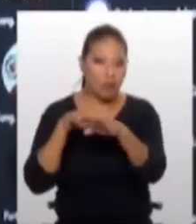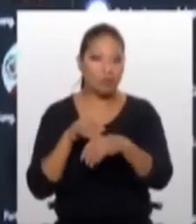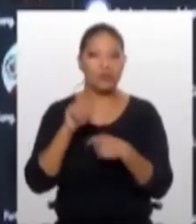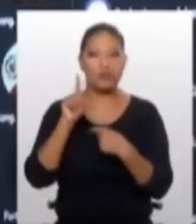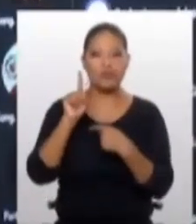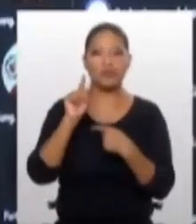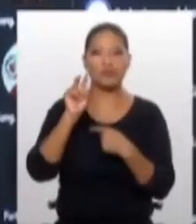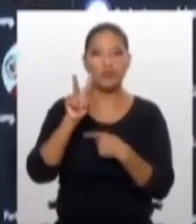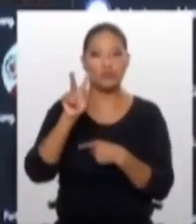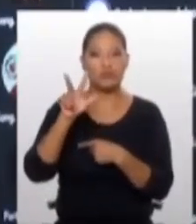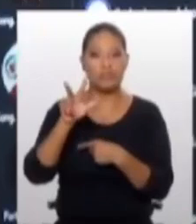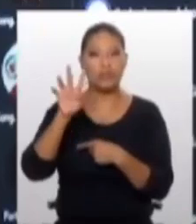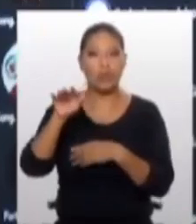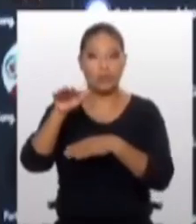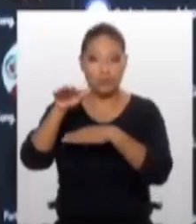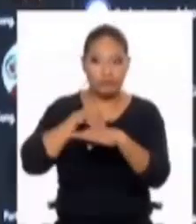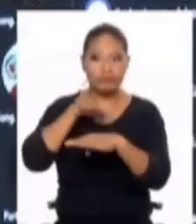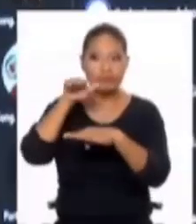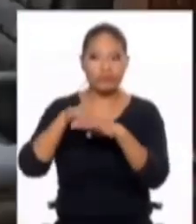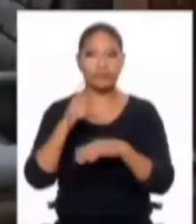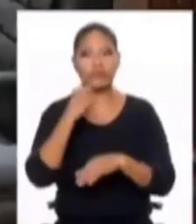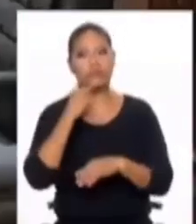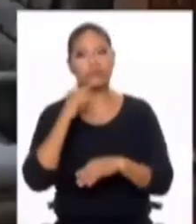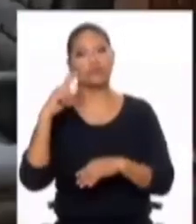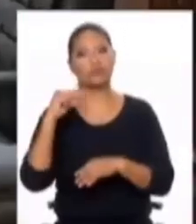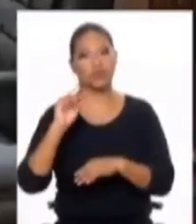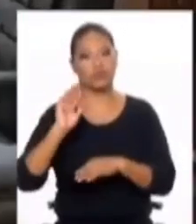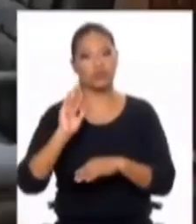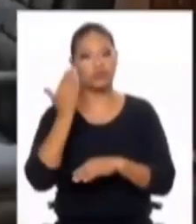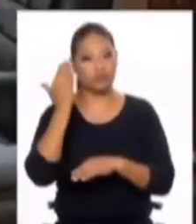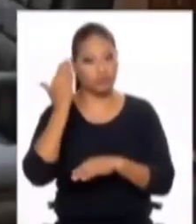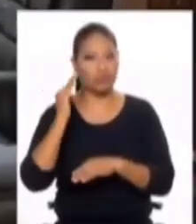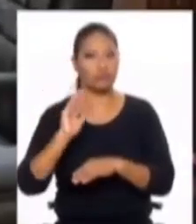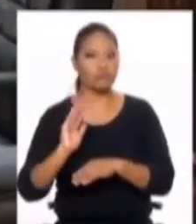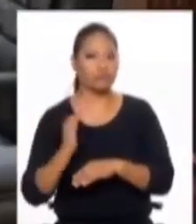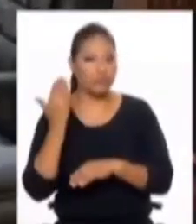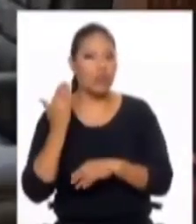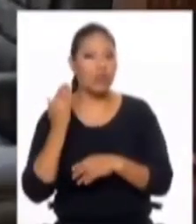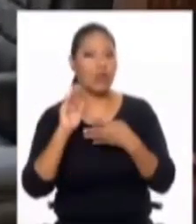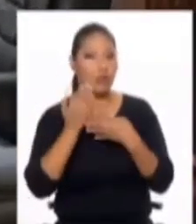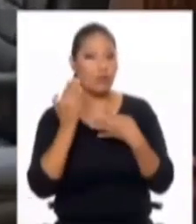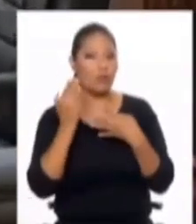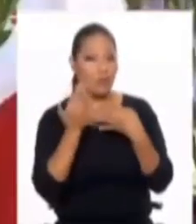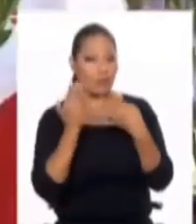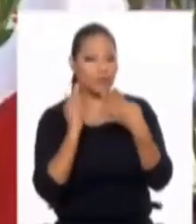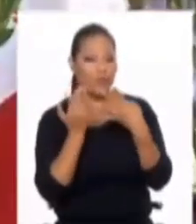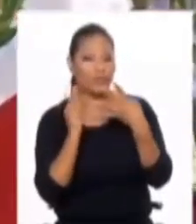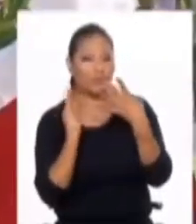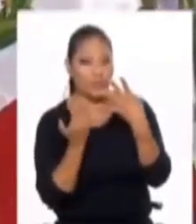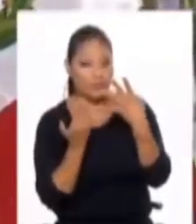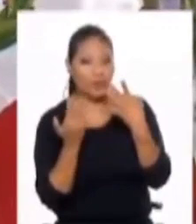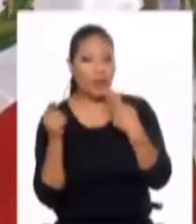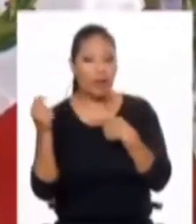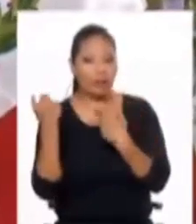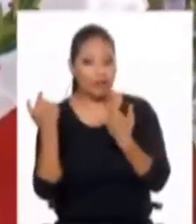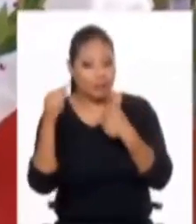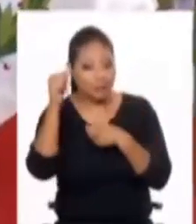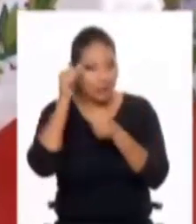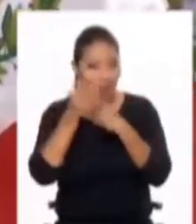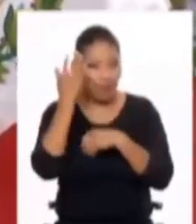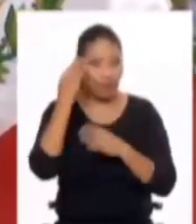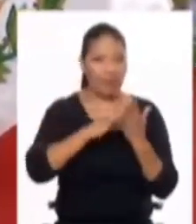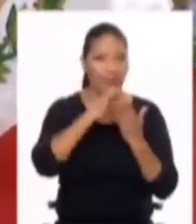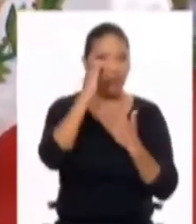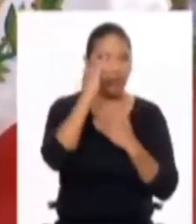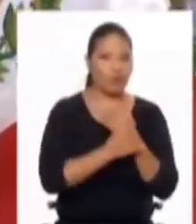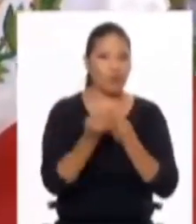recluido en el penal Barbarillo se negó a juramentar ante la comisión que lo investiga por presuntos actos de corrupción en la publicación de proyectos de inversión